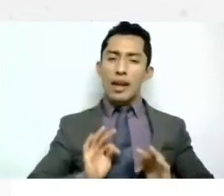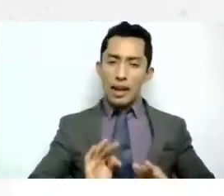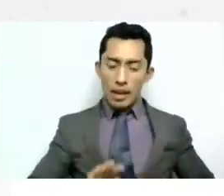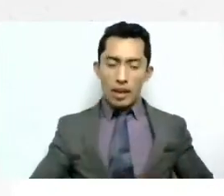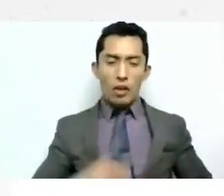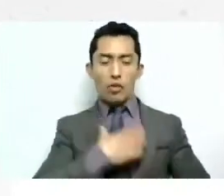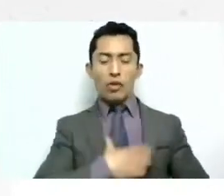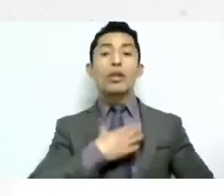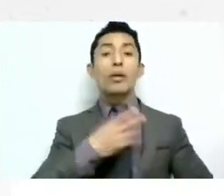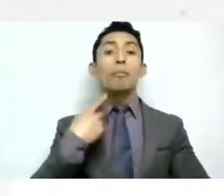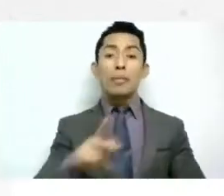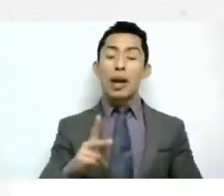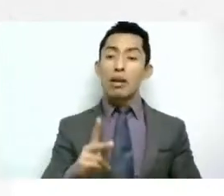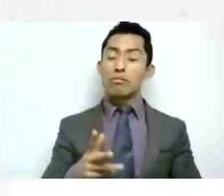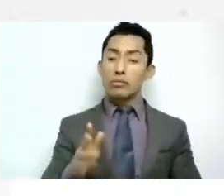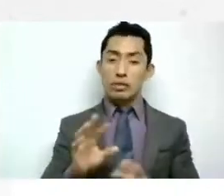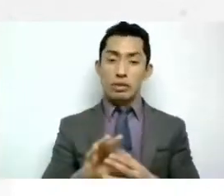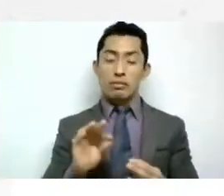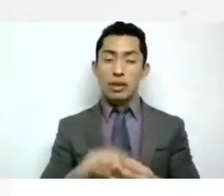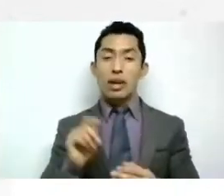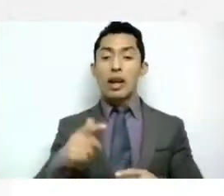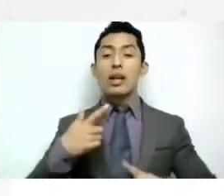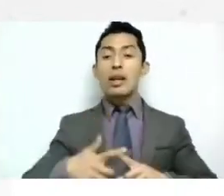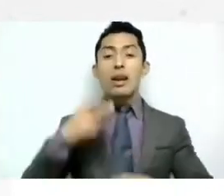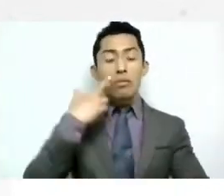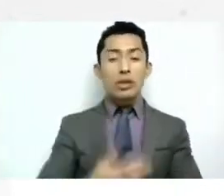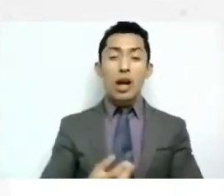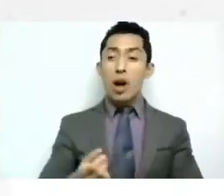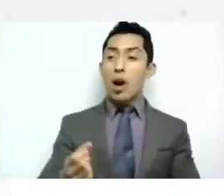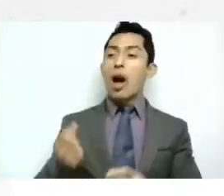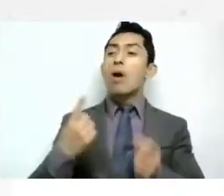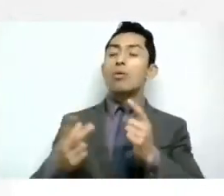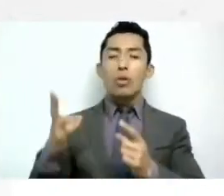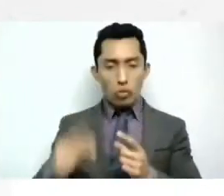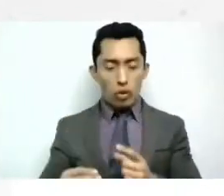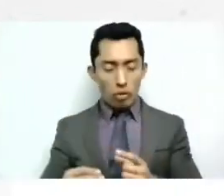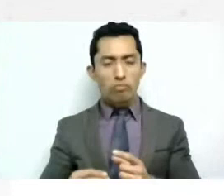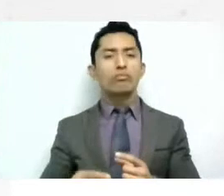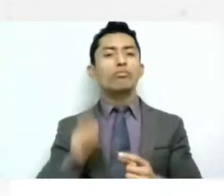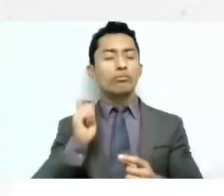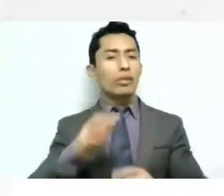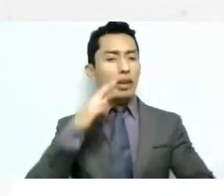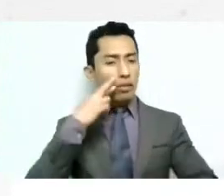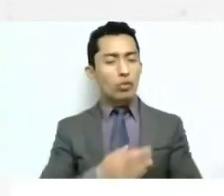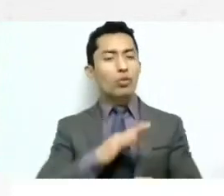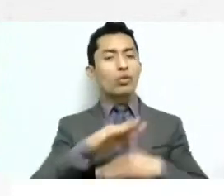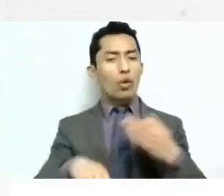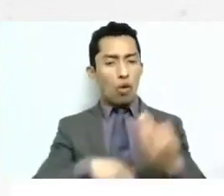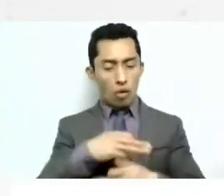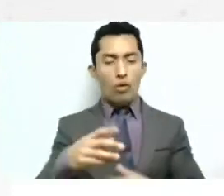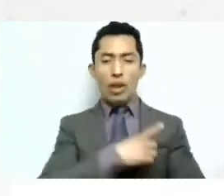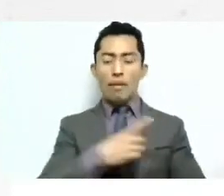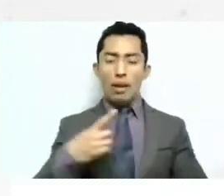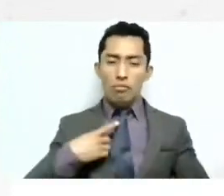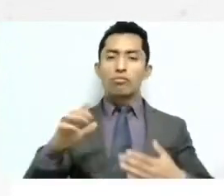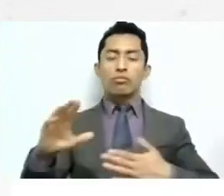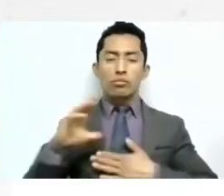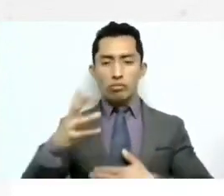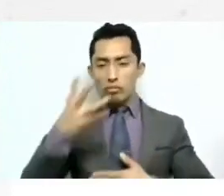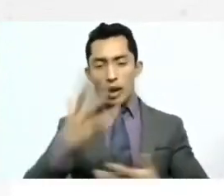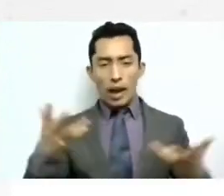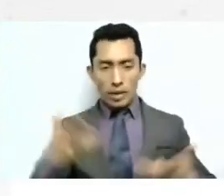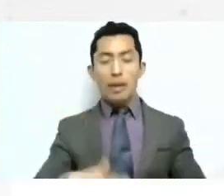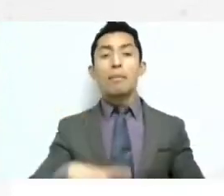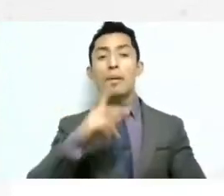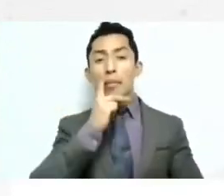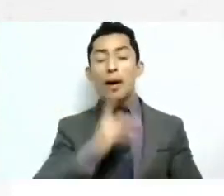trabajo no de unos cuantos es un trabajo donde nos tenemos que comprometer todos nosotros como padres y